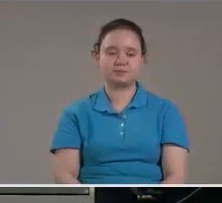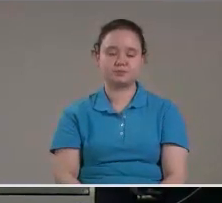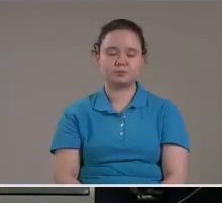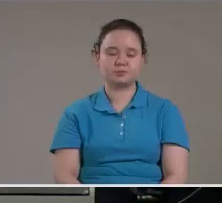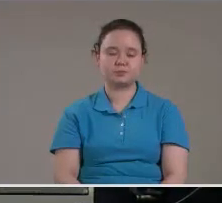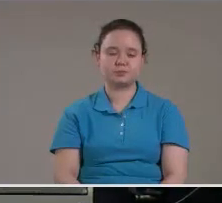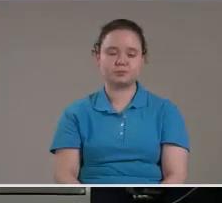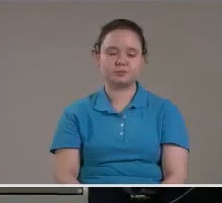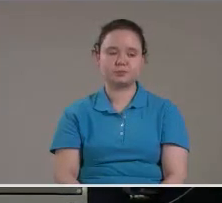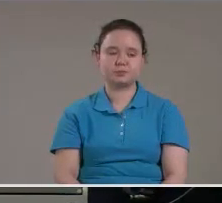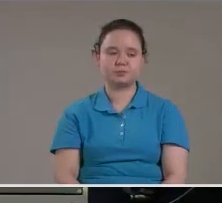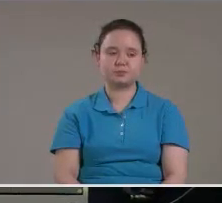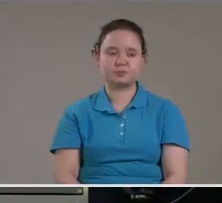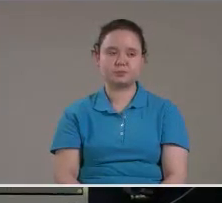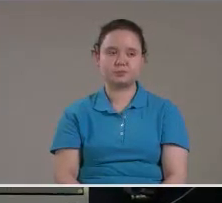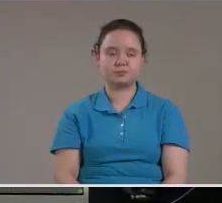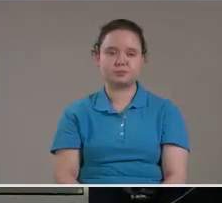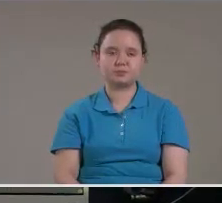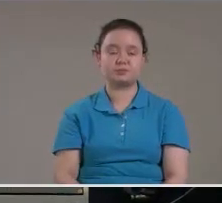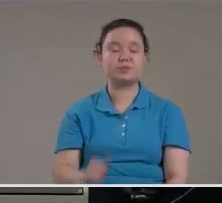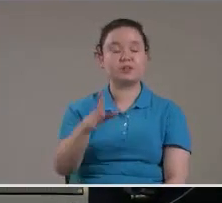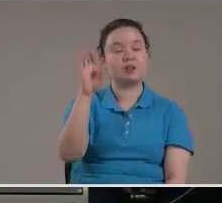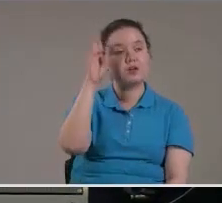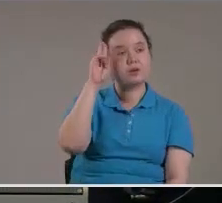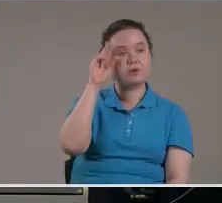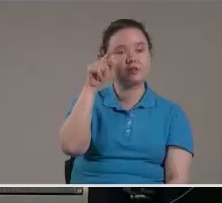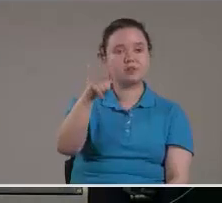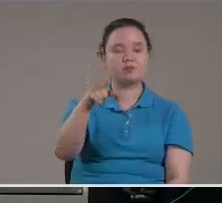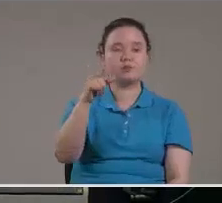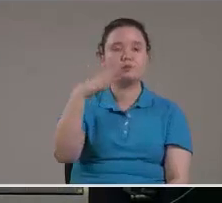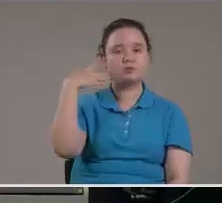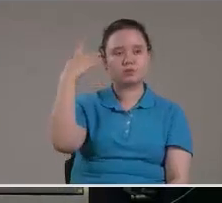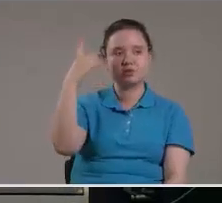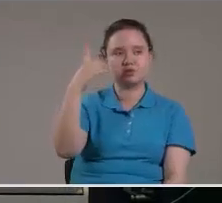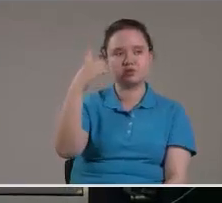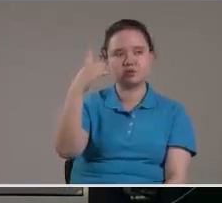Vamos a ver Acuérdate De tu creador